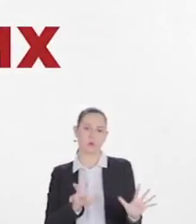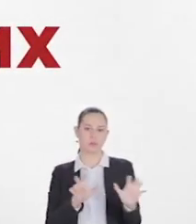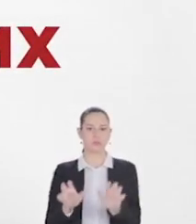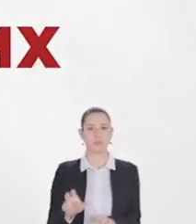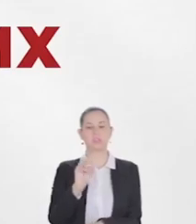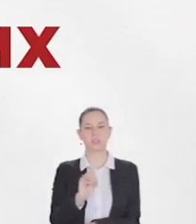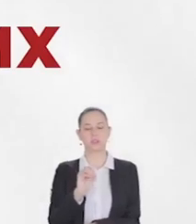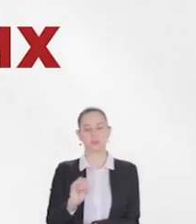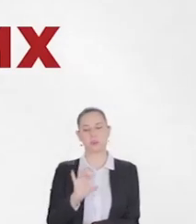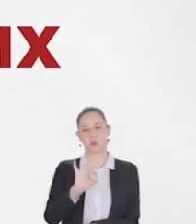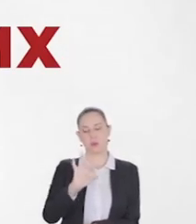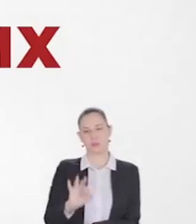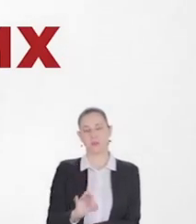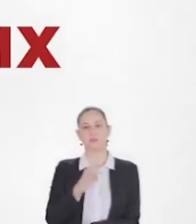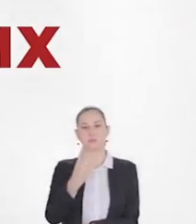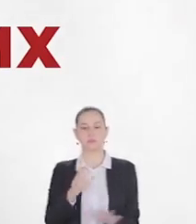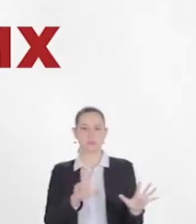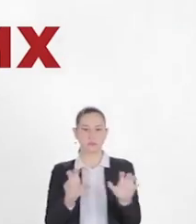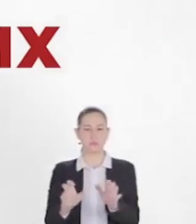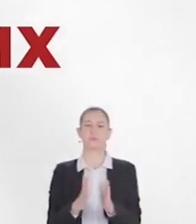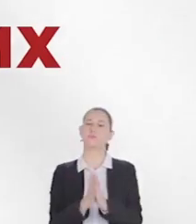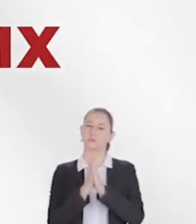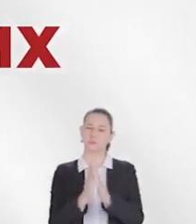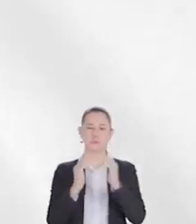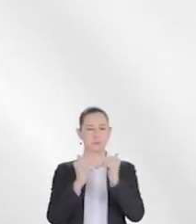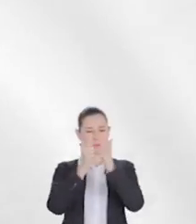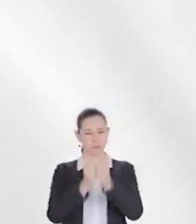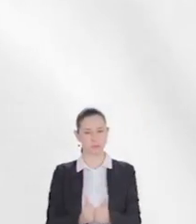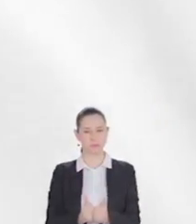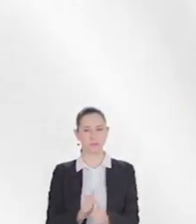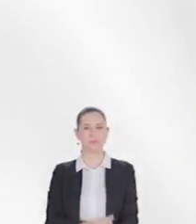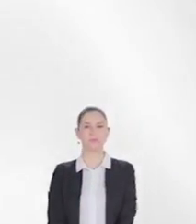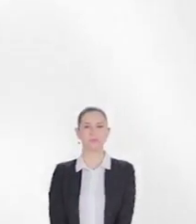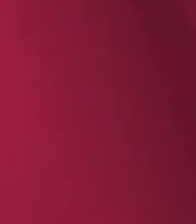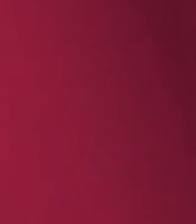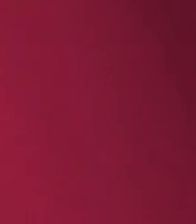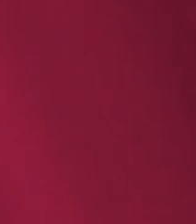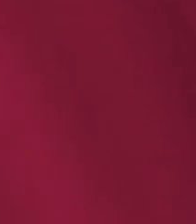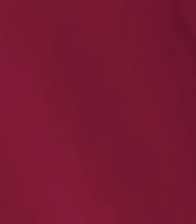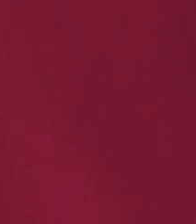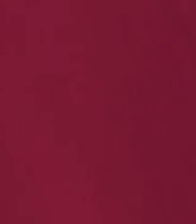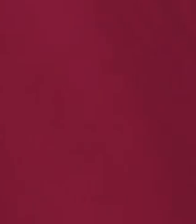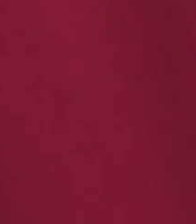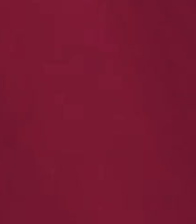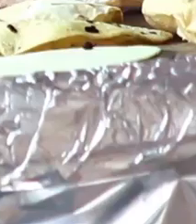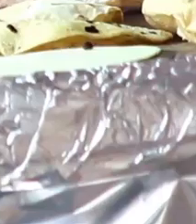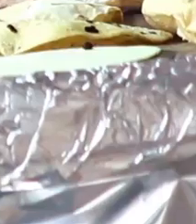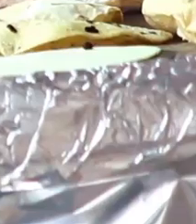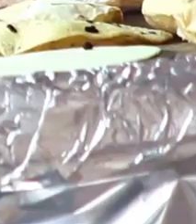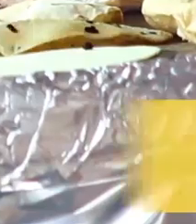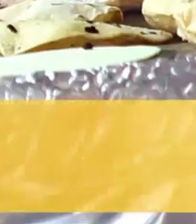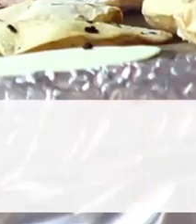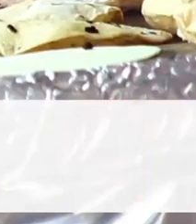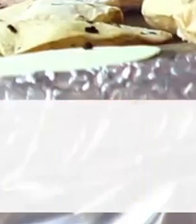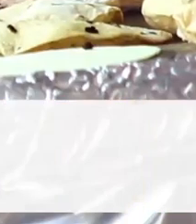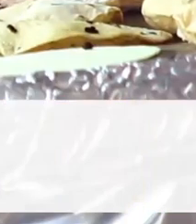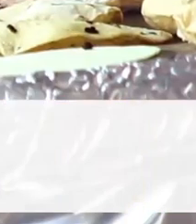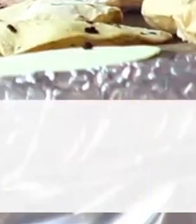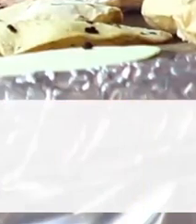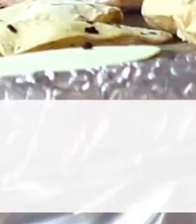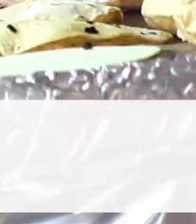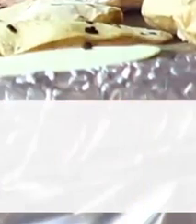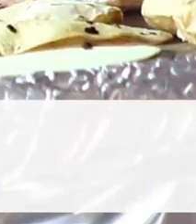llama al 800-0044-800. Y por favor, quédate en casa. Gobierno de México. El guarache